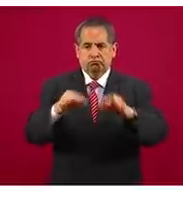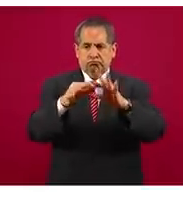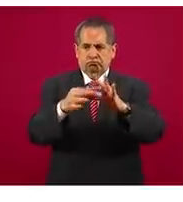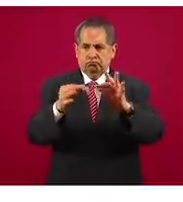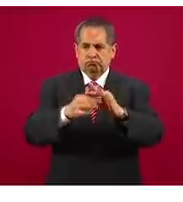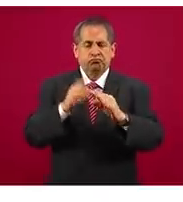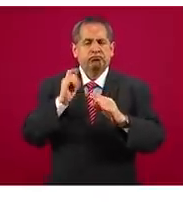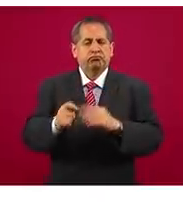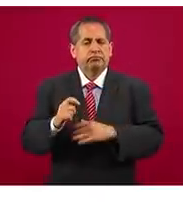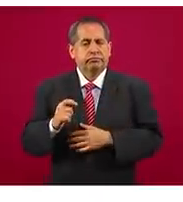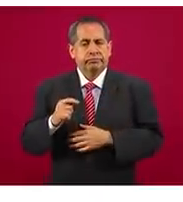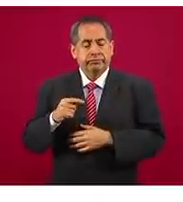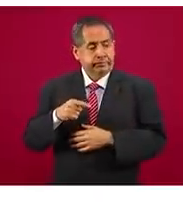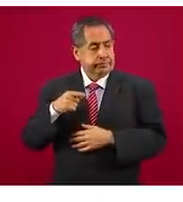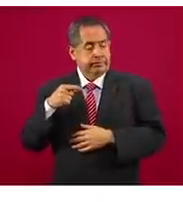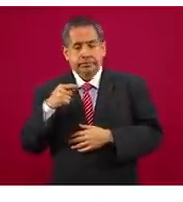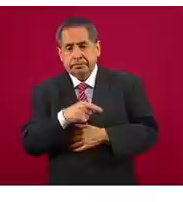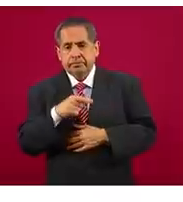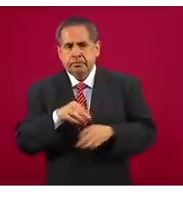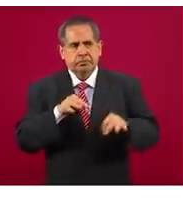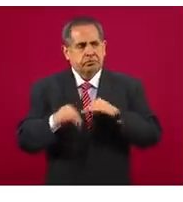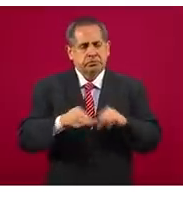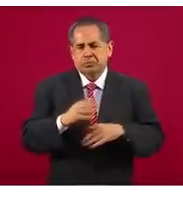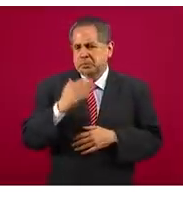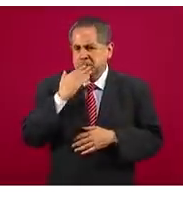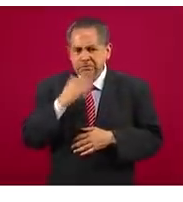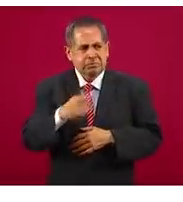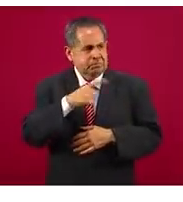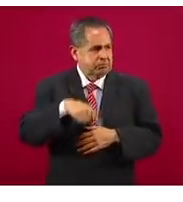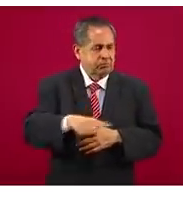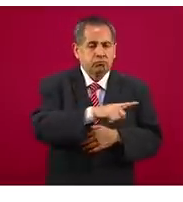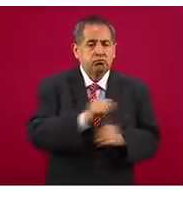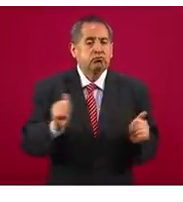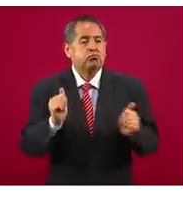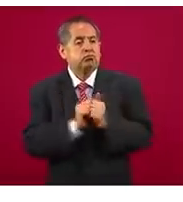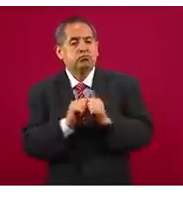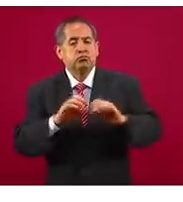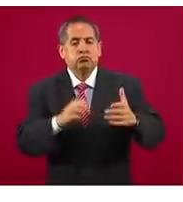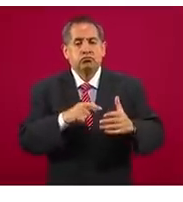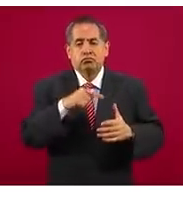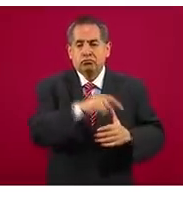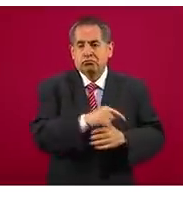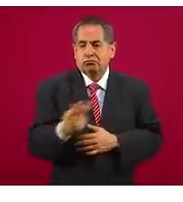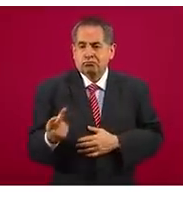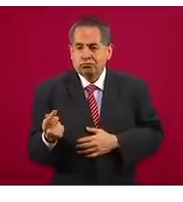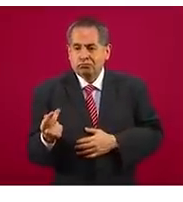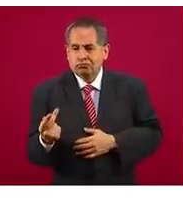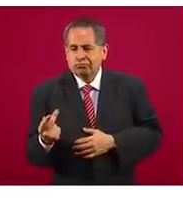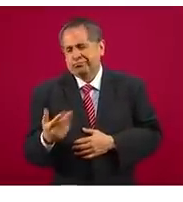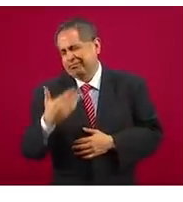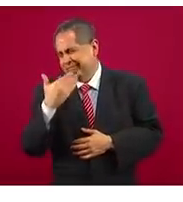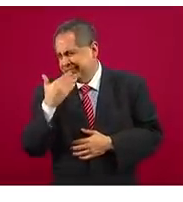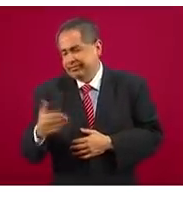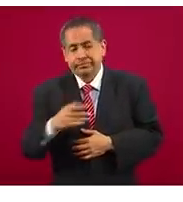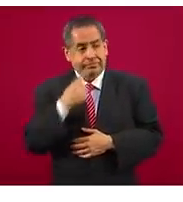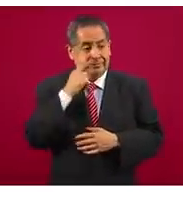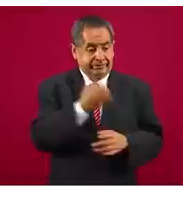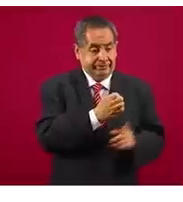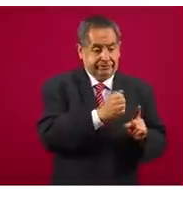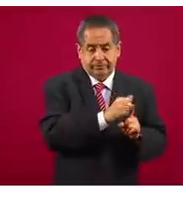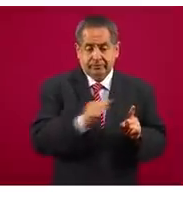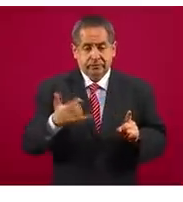ha venido desarrollando o que hemos venido desarrollando con la compañía Canófila. Simplemente de enero a julio